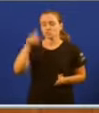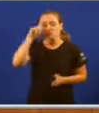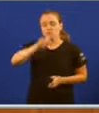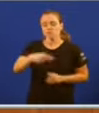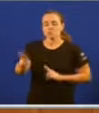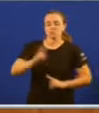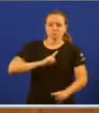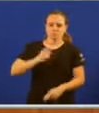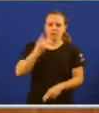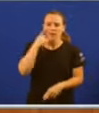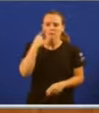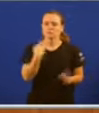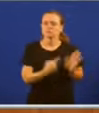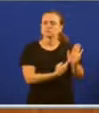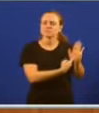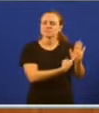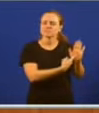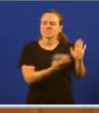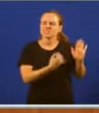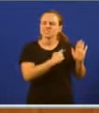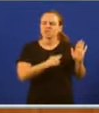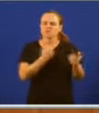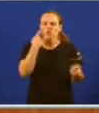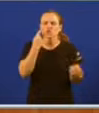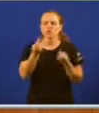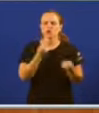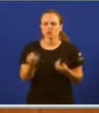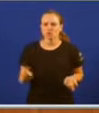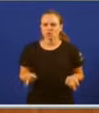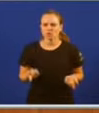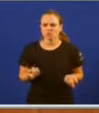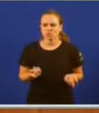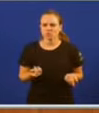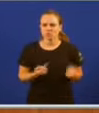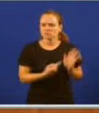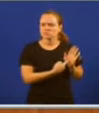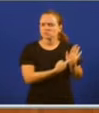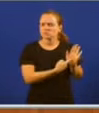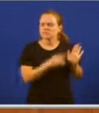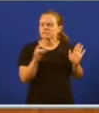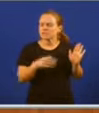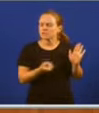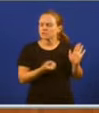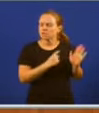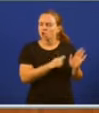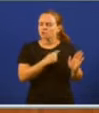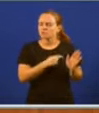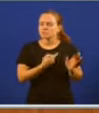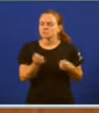sei se na réplica pode decirnos que foi da comisión esta de control que iba a facer vostede da execución. Quen está nesta comisión? Vostede?